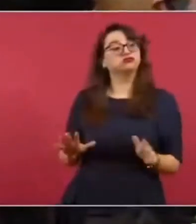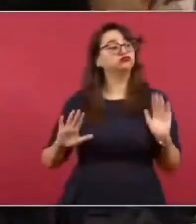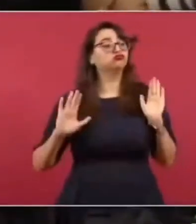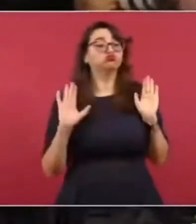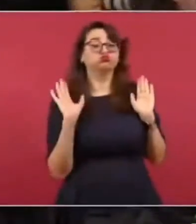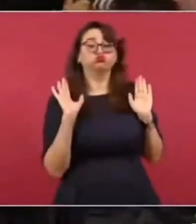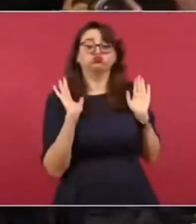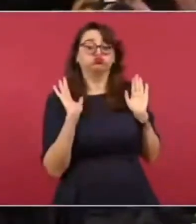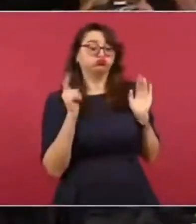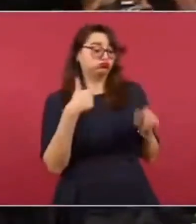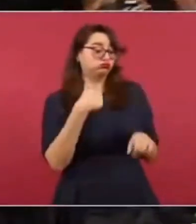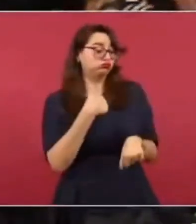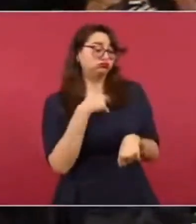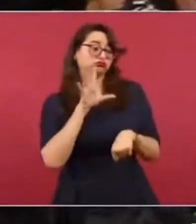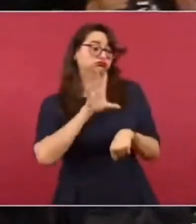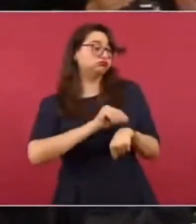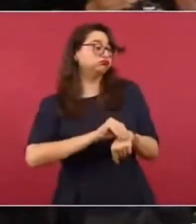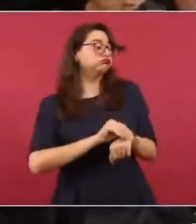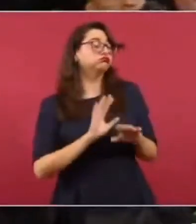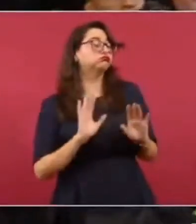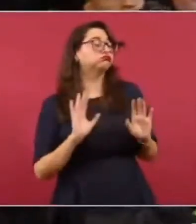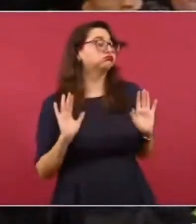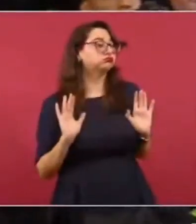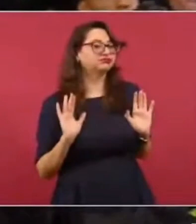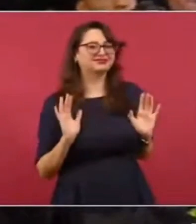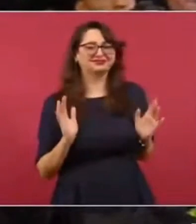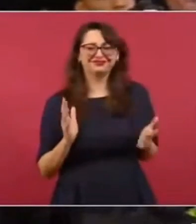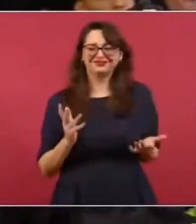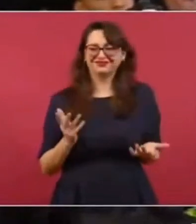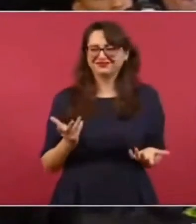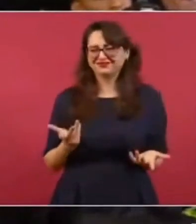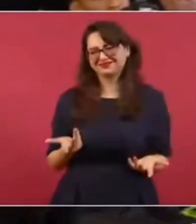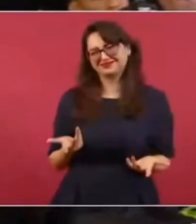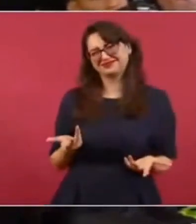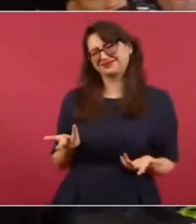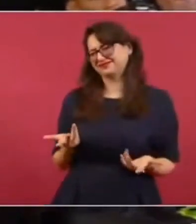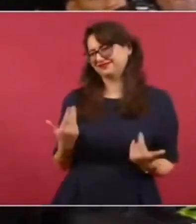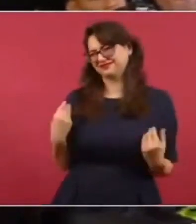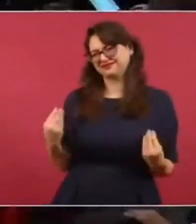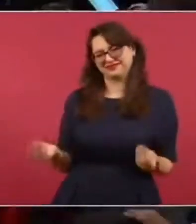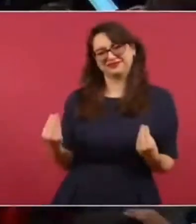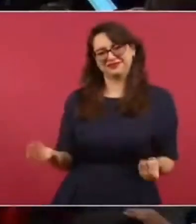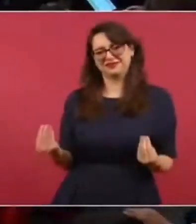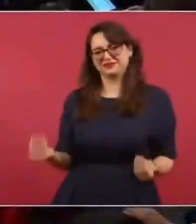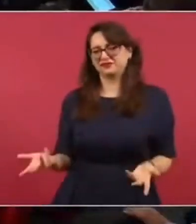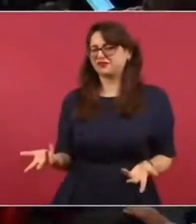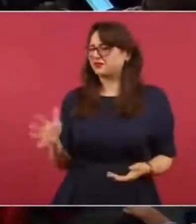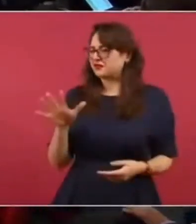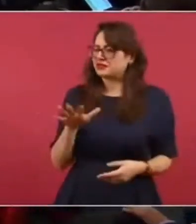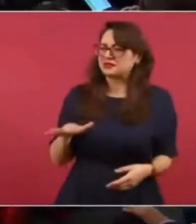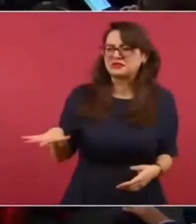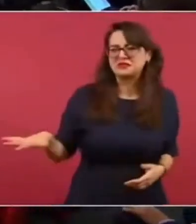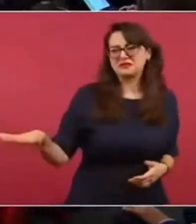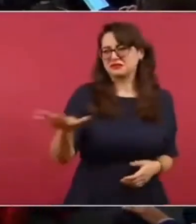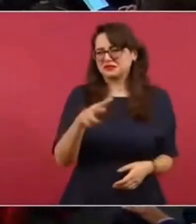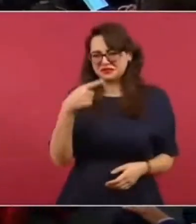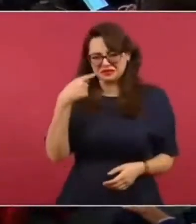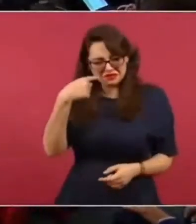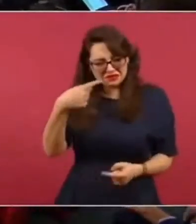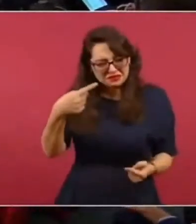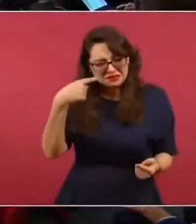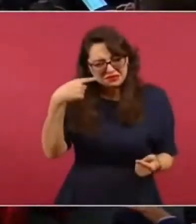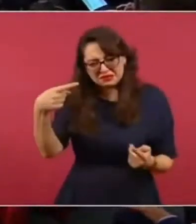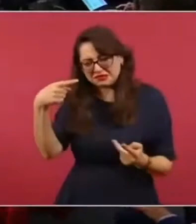inspección sobre ese territorio, pues se dará cuenta de que la devastación que realizó Calica en esa parte es,